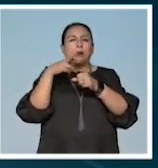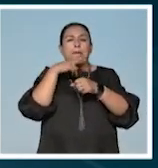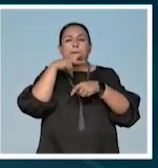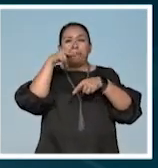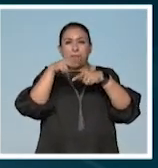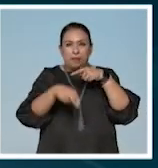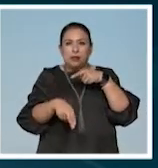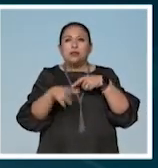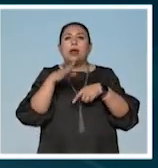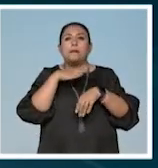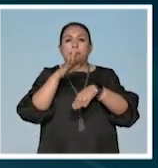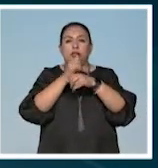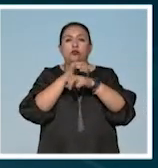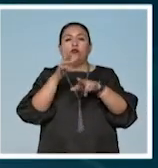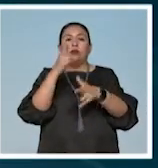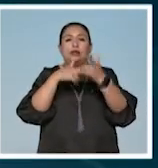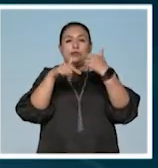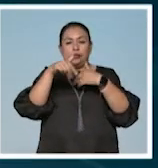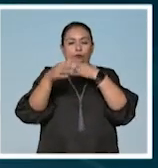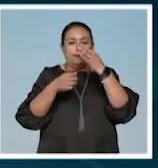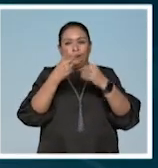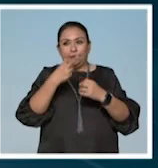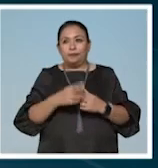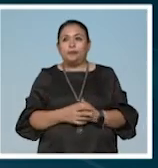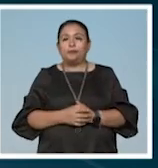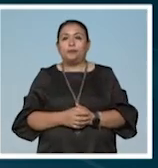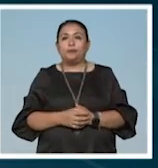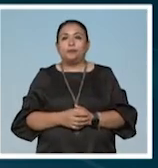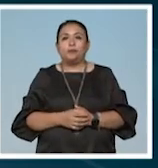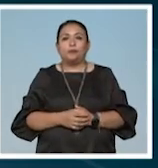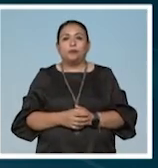breve pausa y tenemos más al volver aquí en Noticias 22